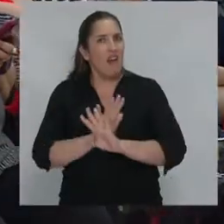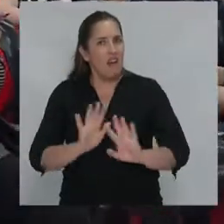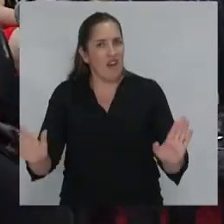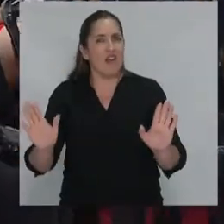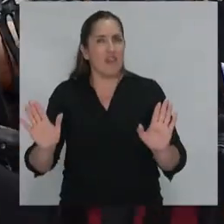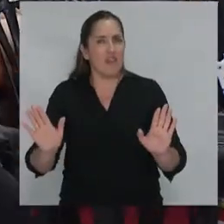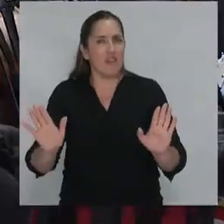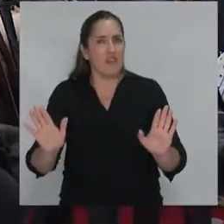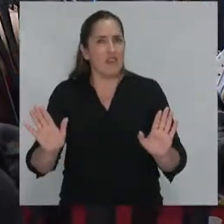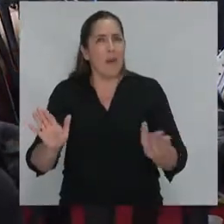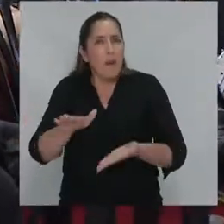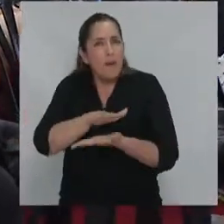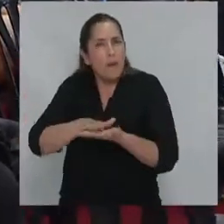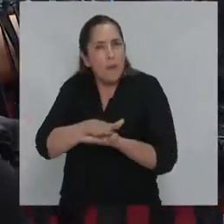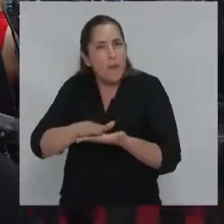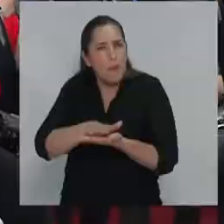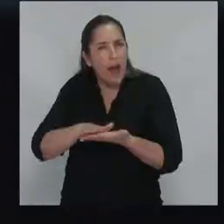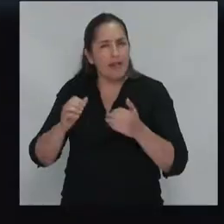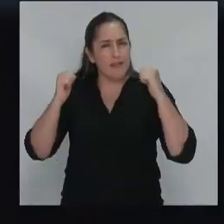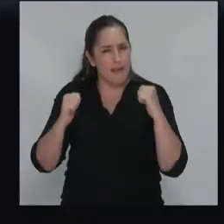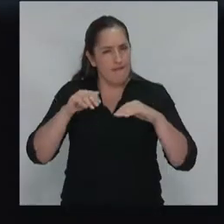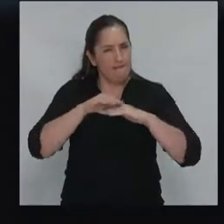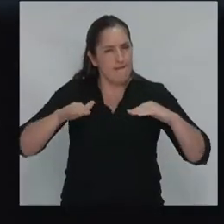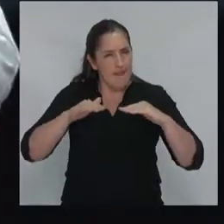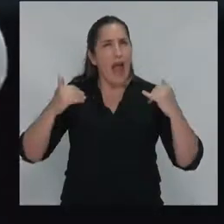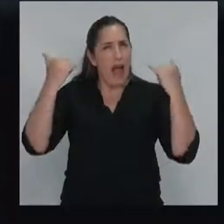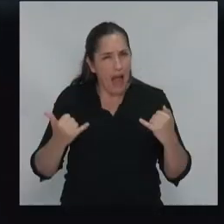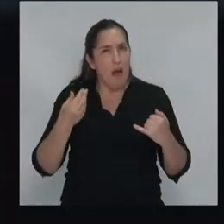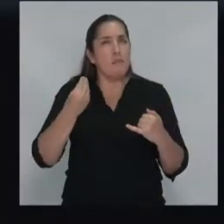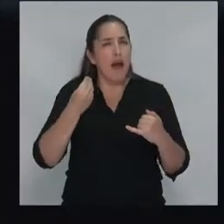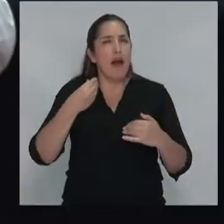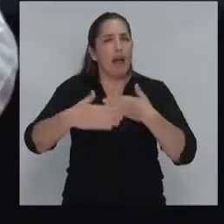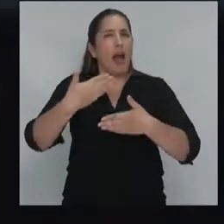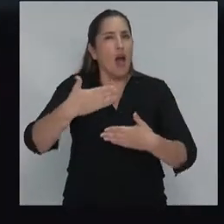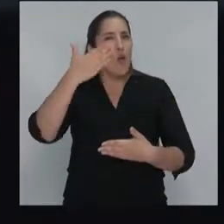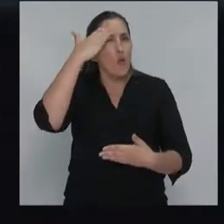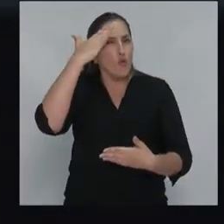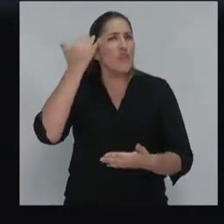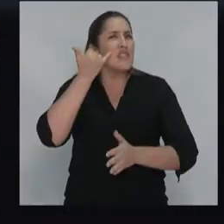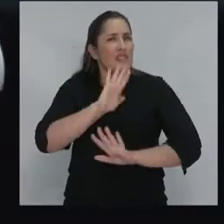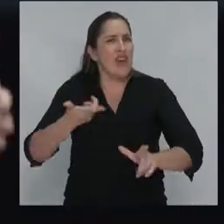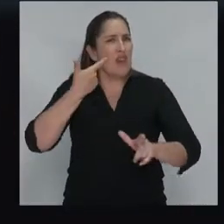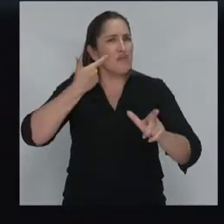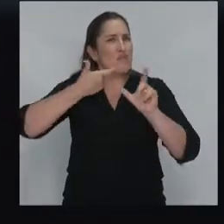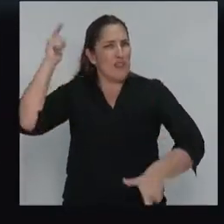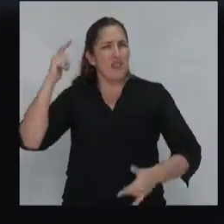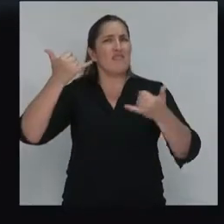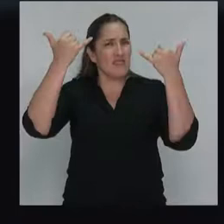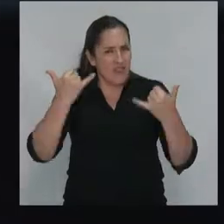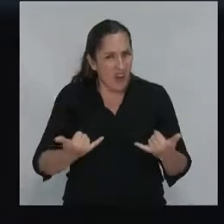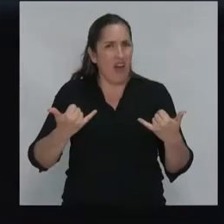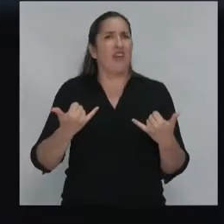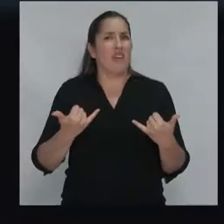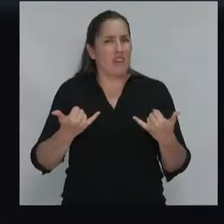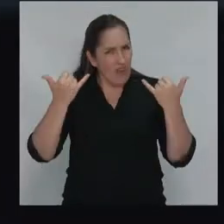las bases para esa cultura tiene la práctica tiene la experiencia para